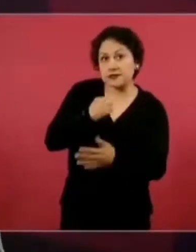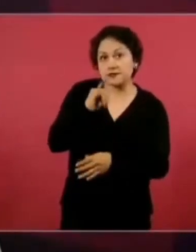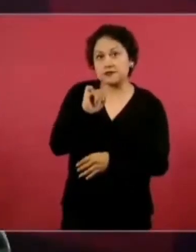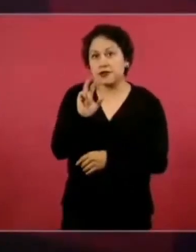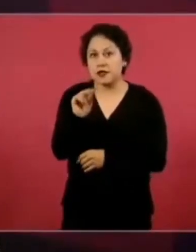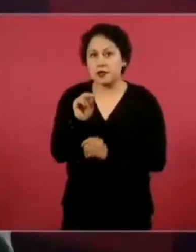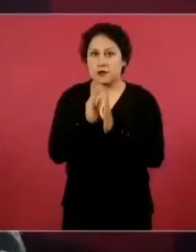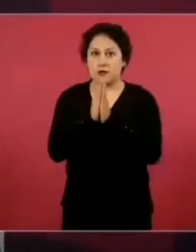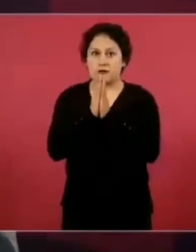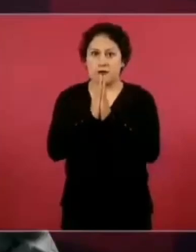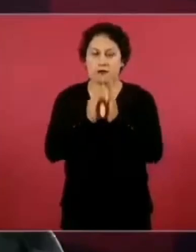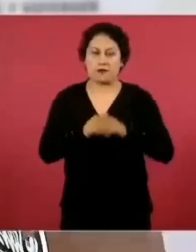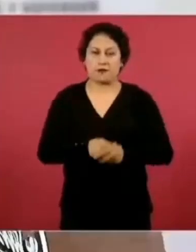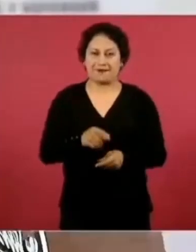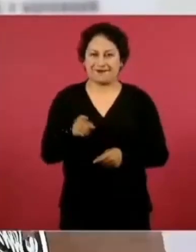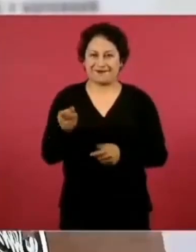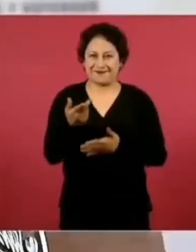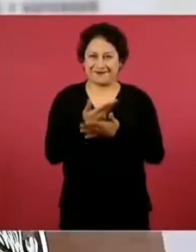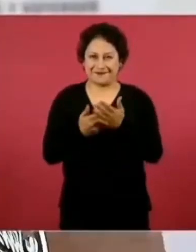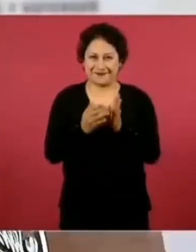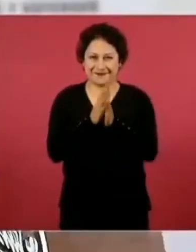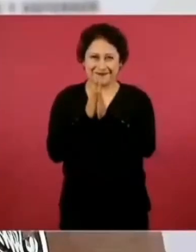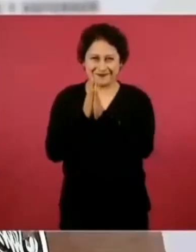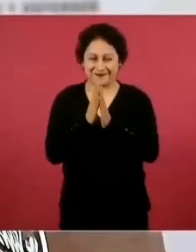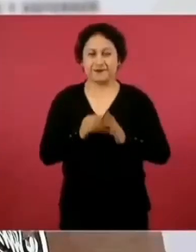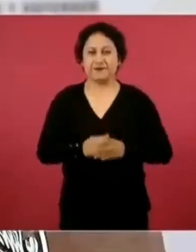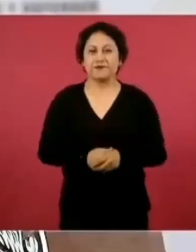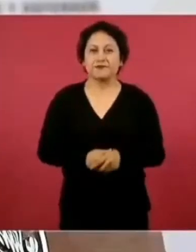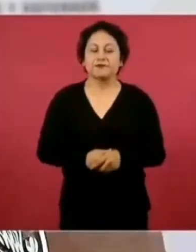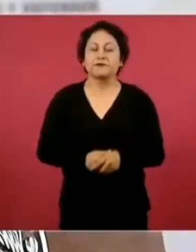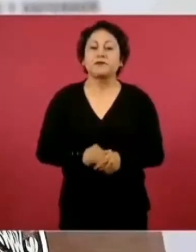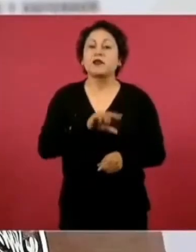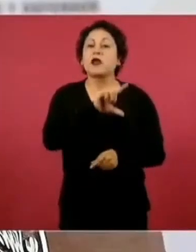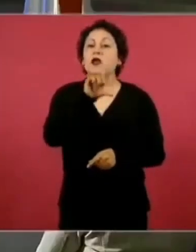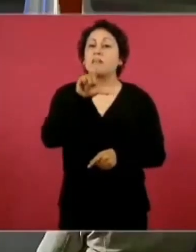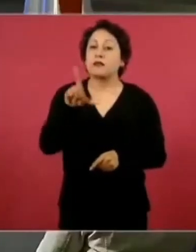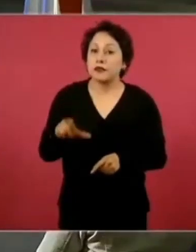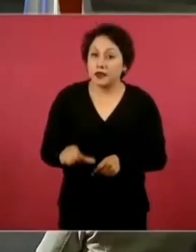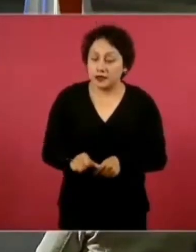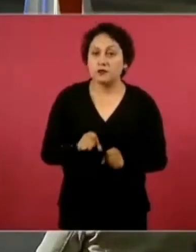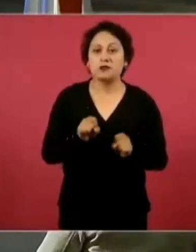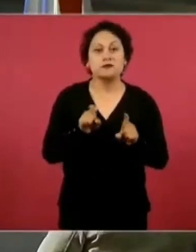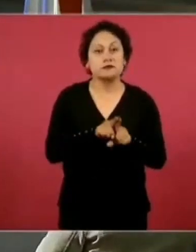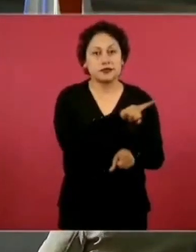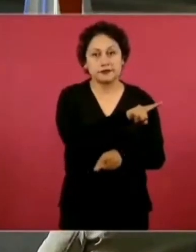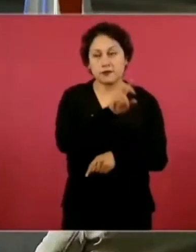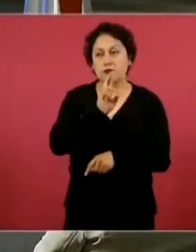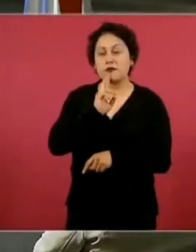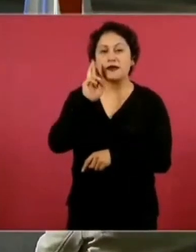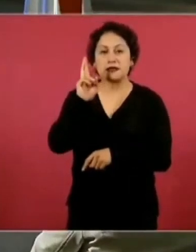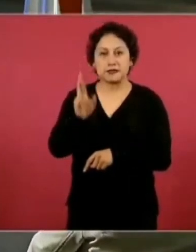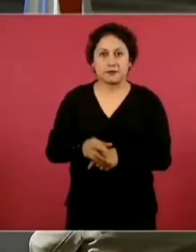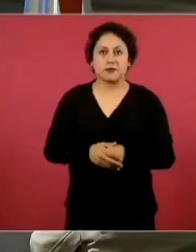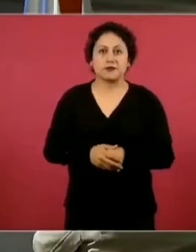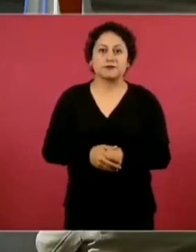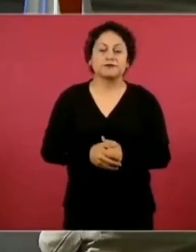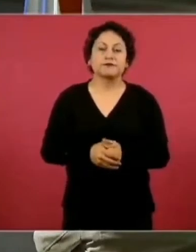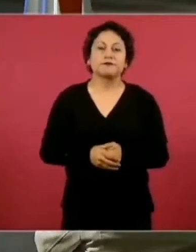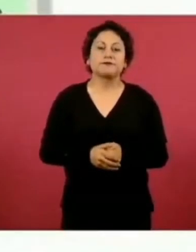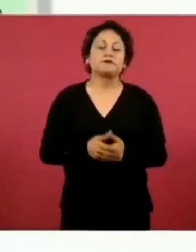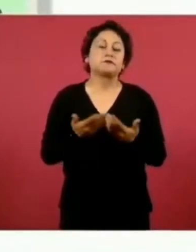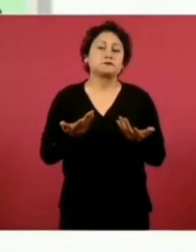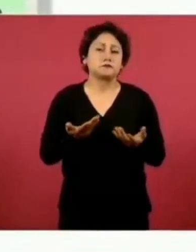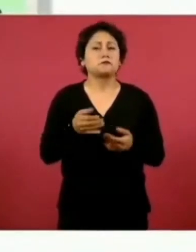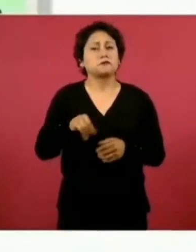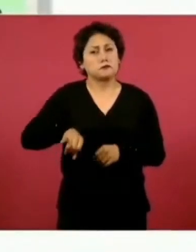por favor, manitas de por favor. Y luego le vuelve a responder Margarita Ríos Fargat y le dice, sería interesante platicar